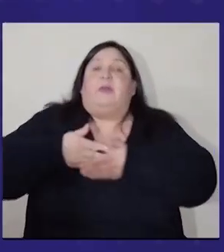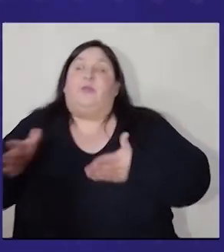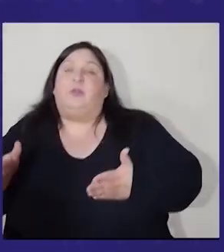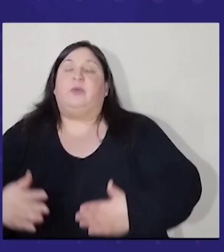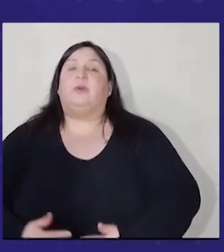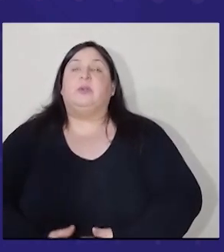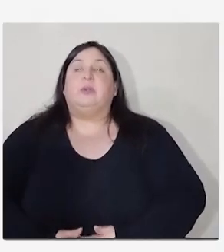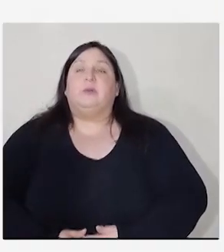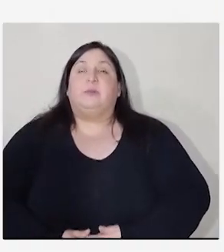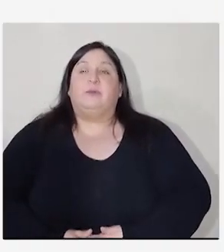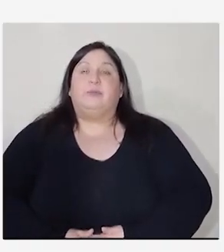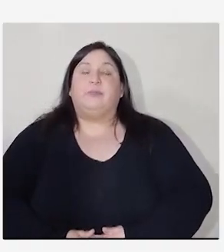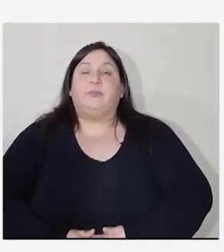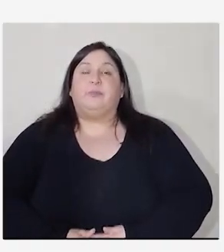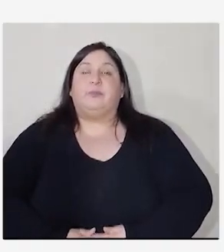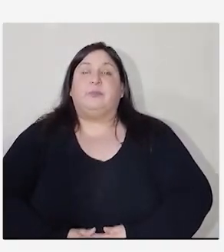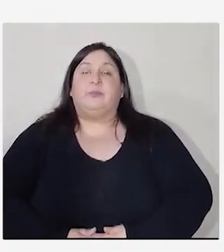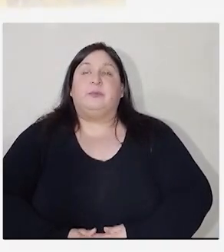A favor o en contra.